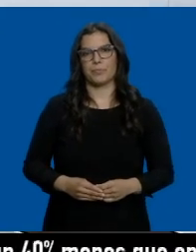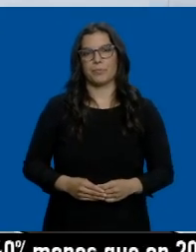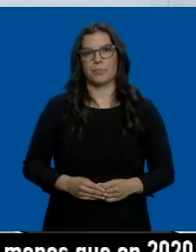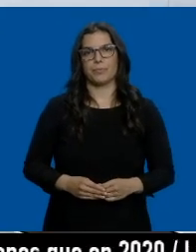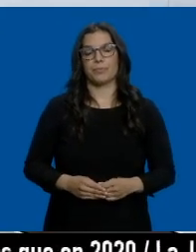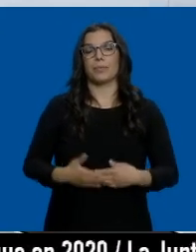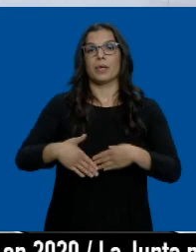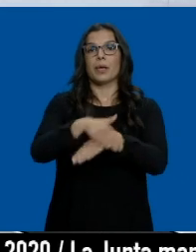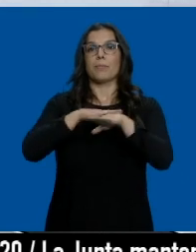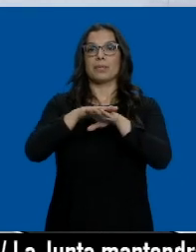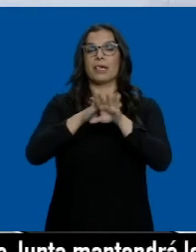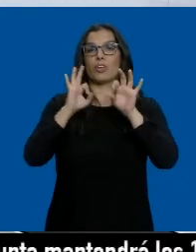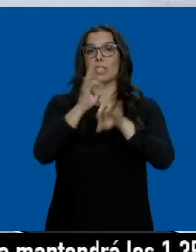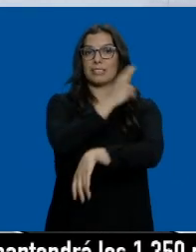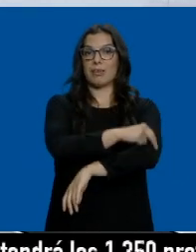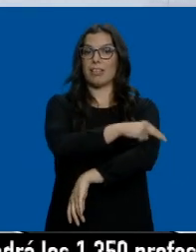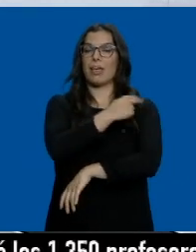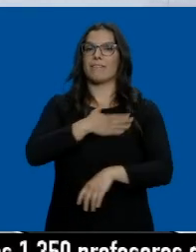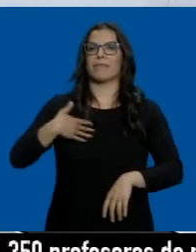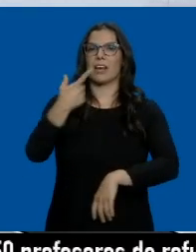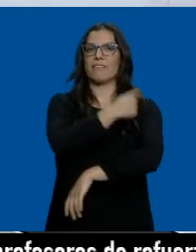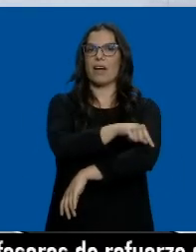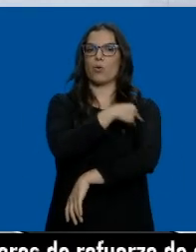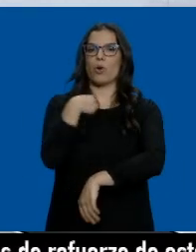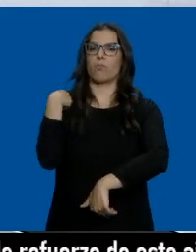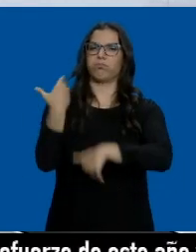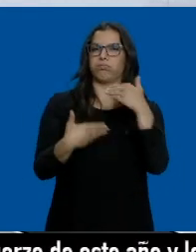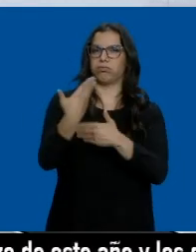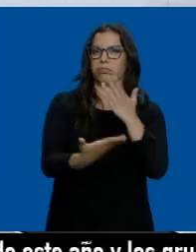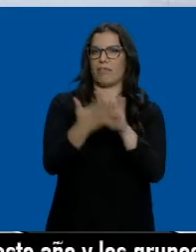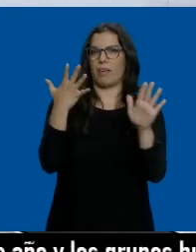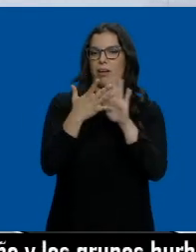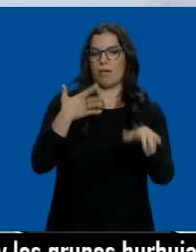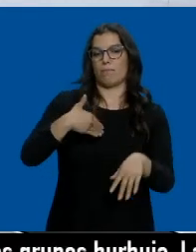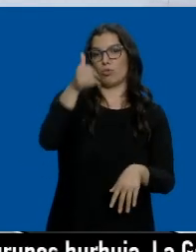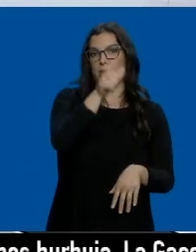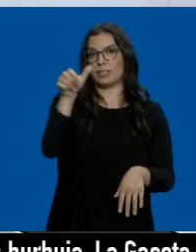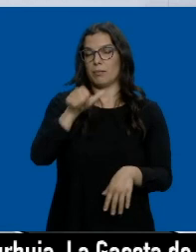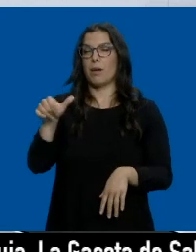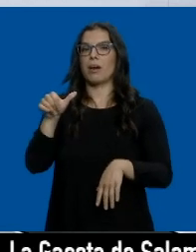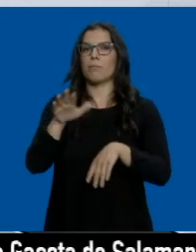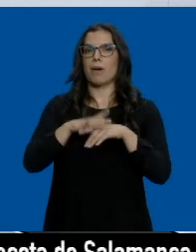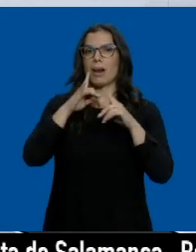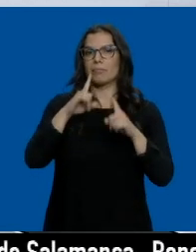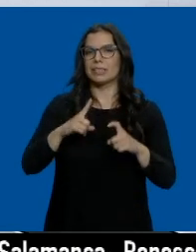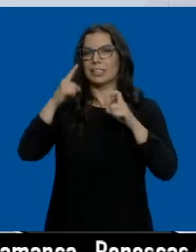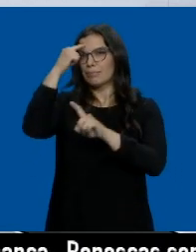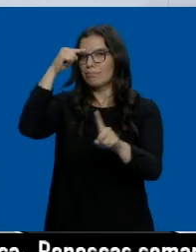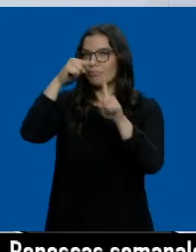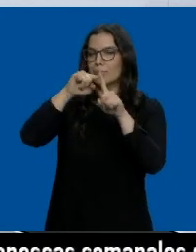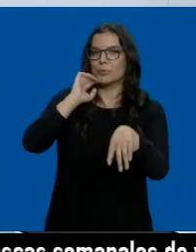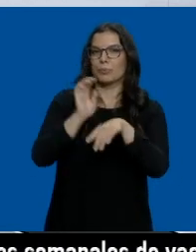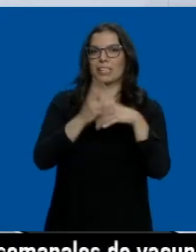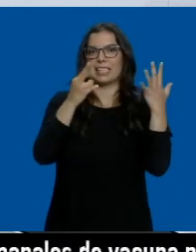El Ministerio de Sanidad quiere que la vacunación avance rápido en las próximas semanas para llegar a ese objetivo del